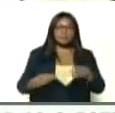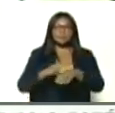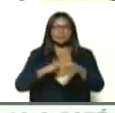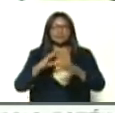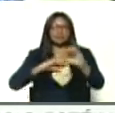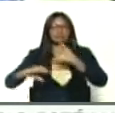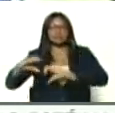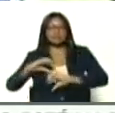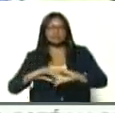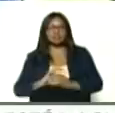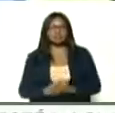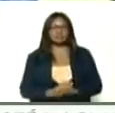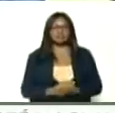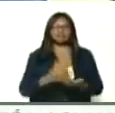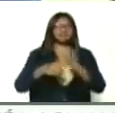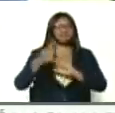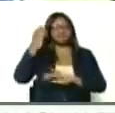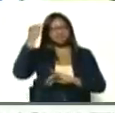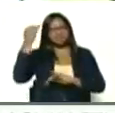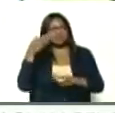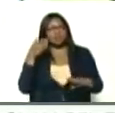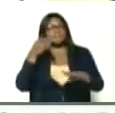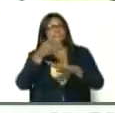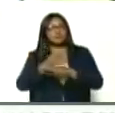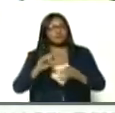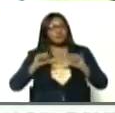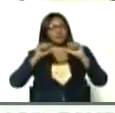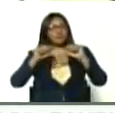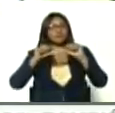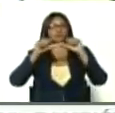científica, la idea es ir adelante,